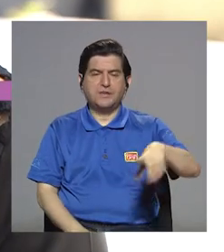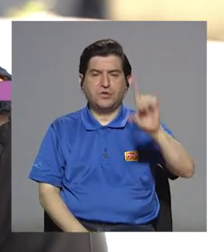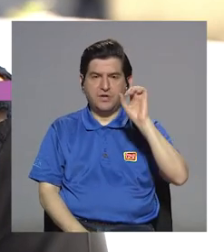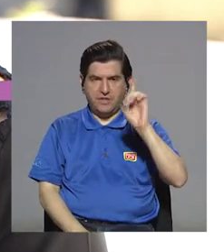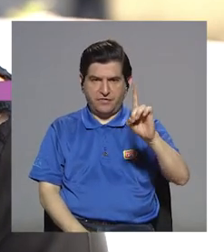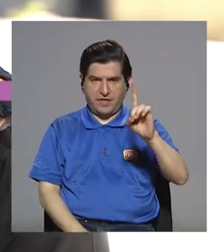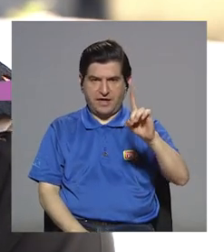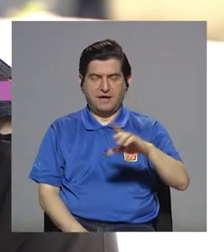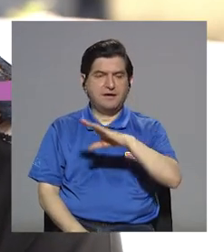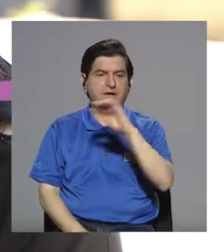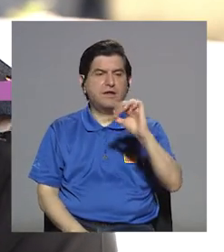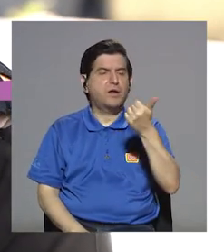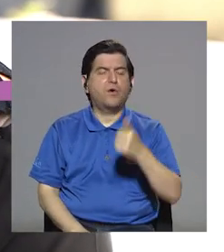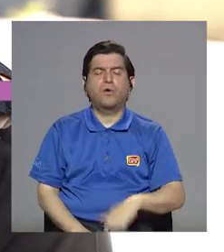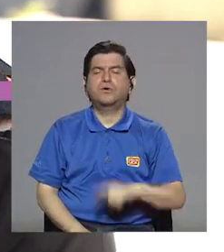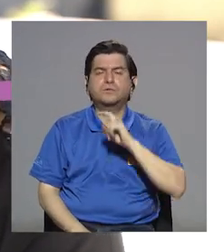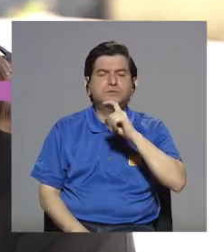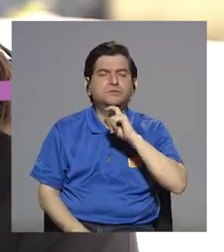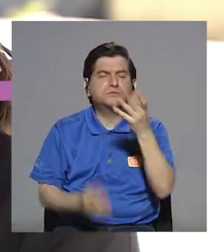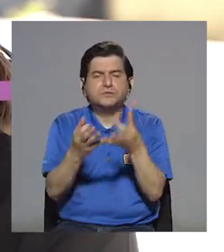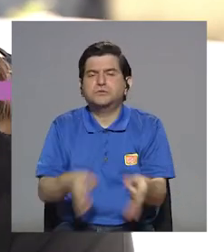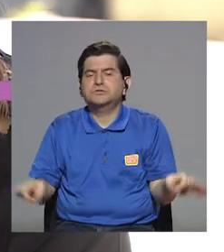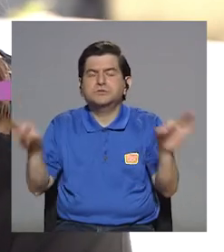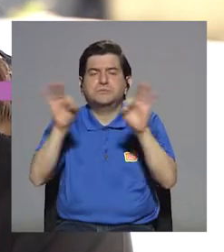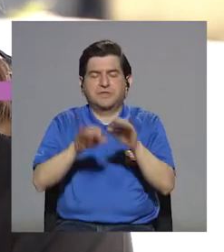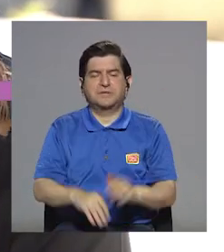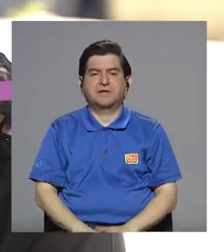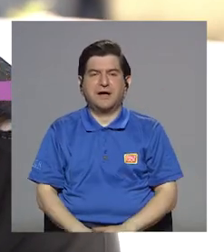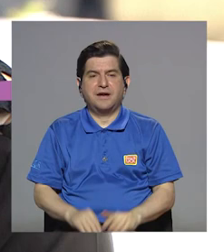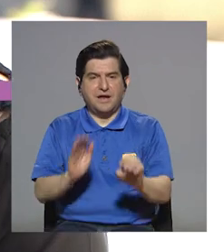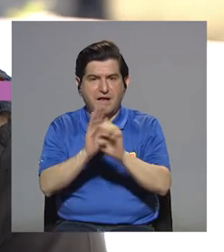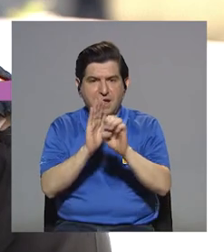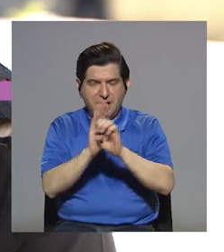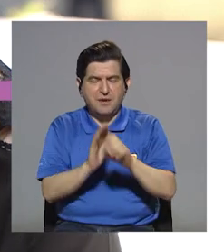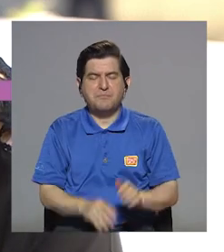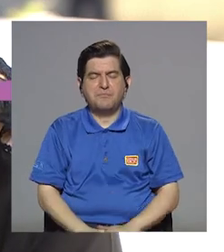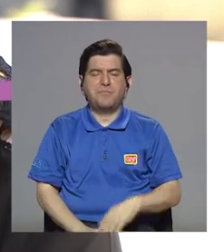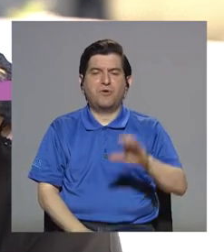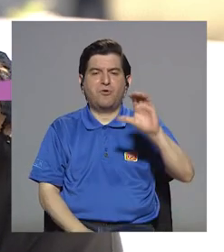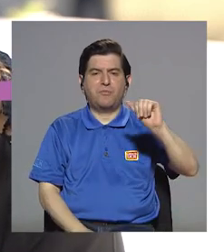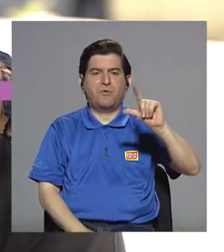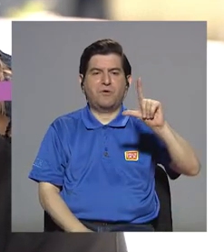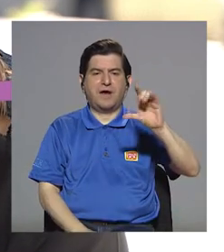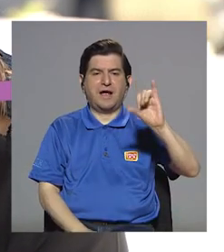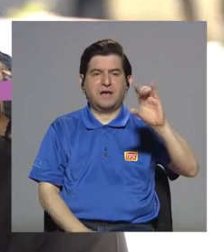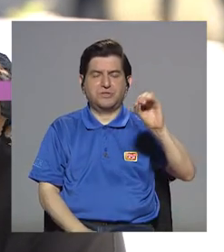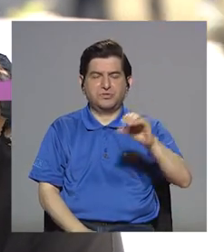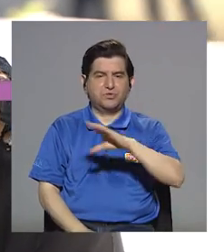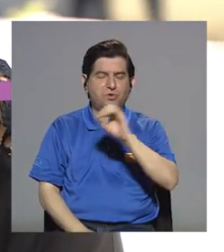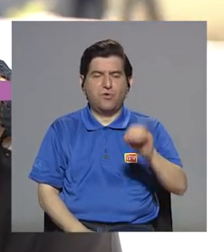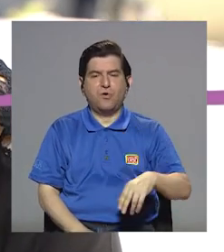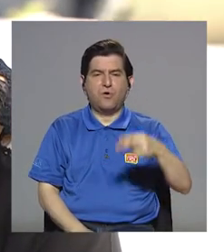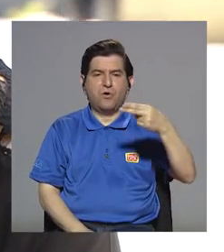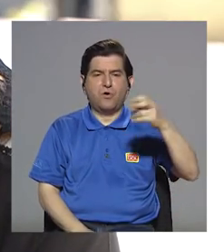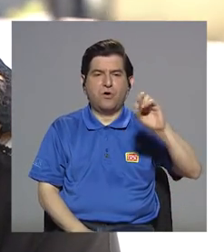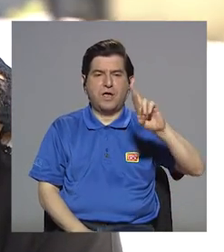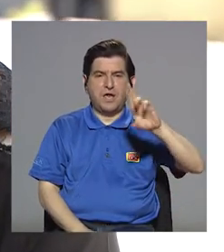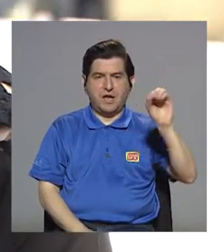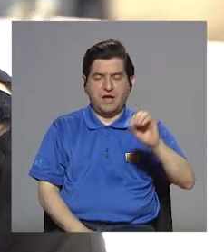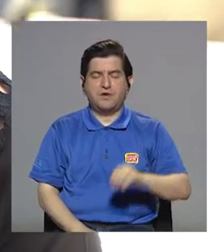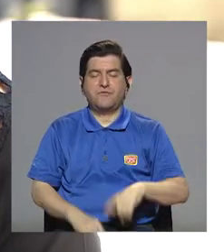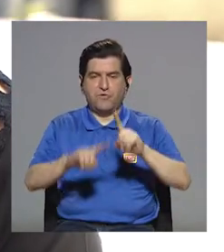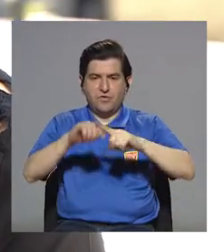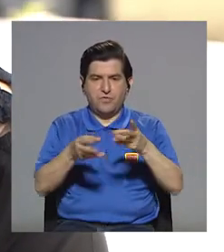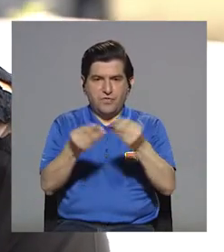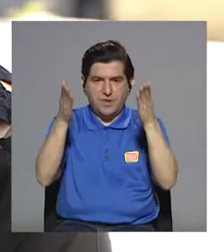vitamina D. Y algunos otros minerales que son importantes, por ejemplo, el calcio, el hierro, el potasio. A veces es a